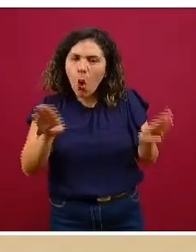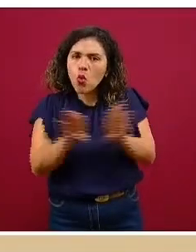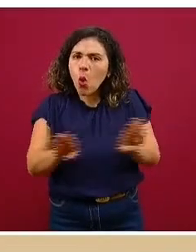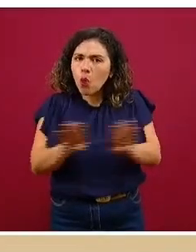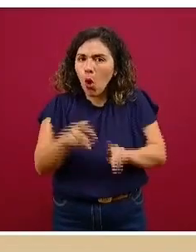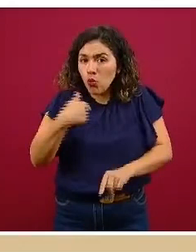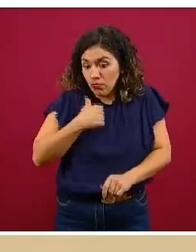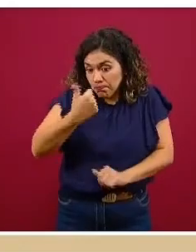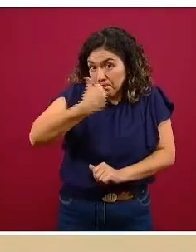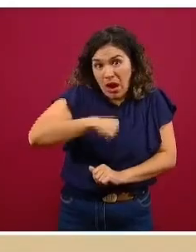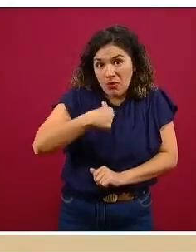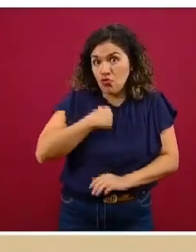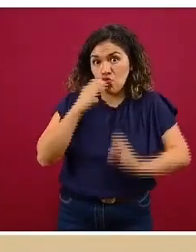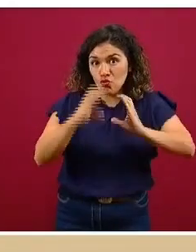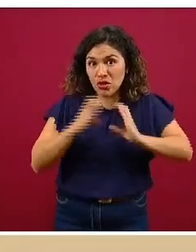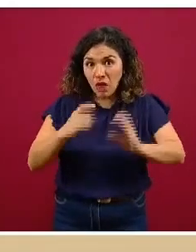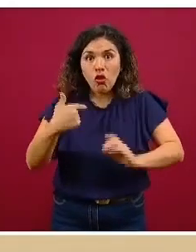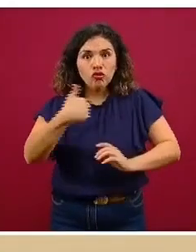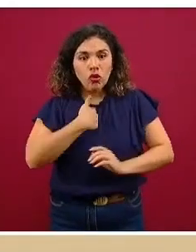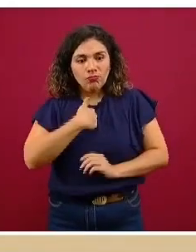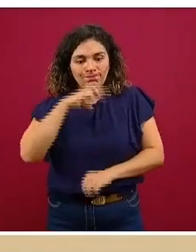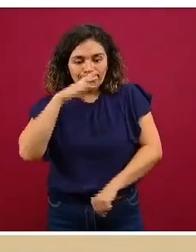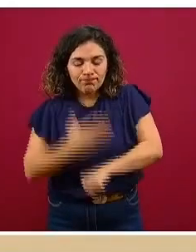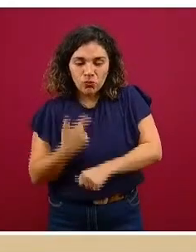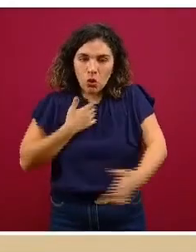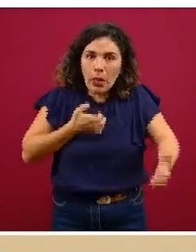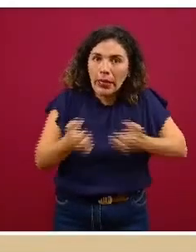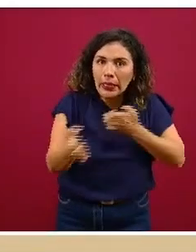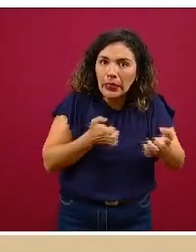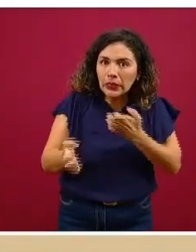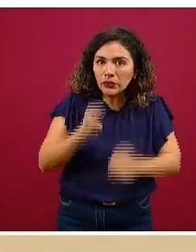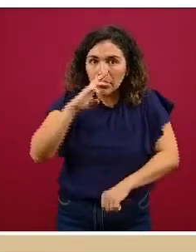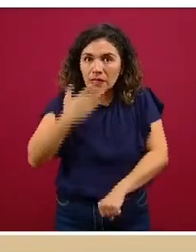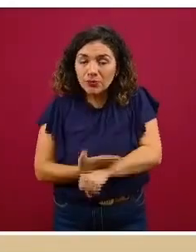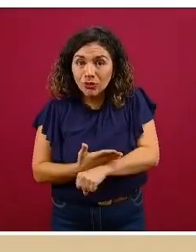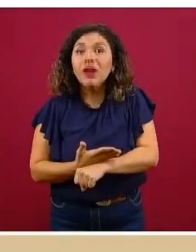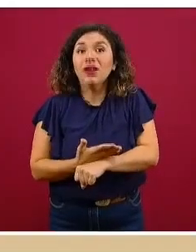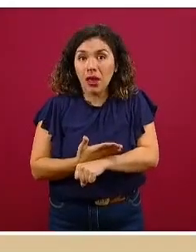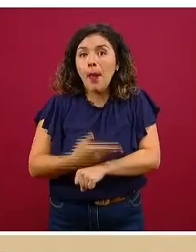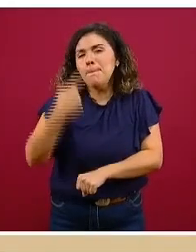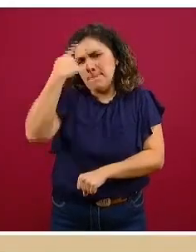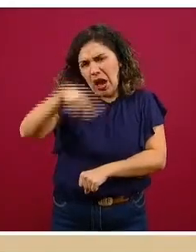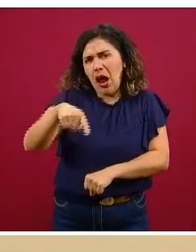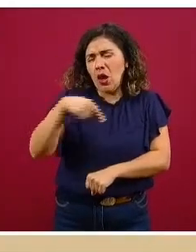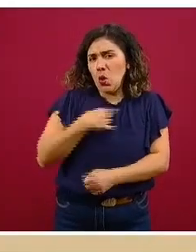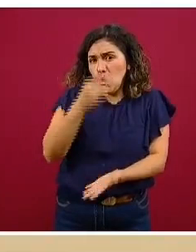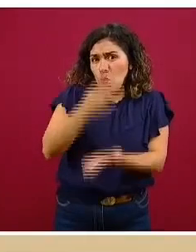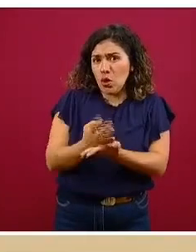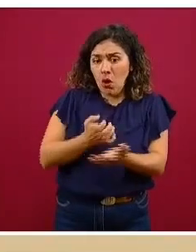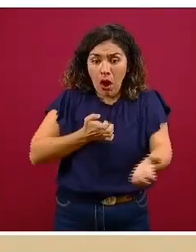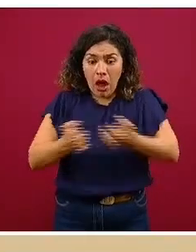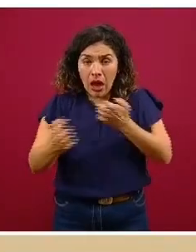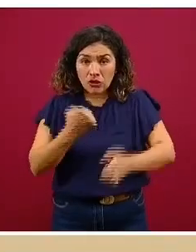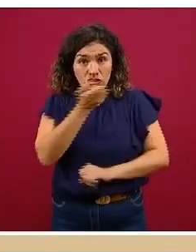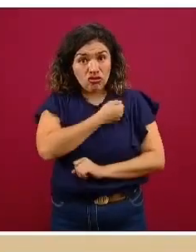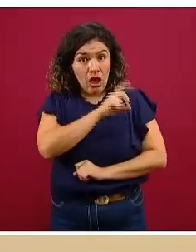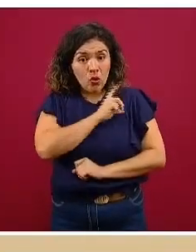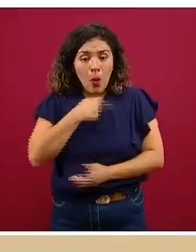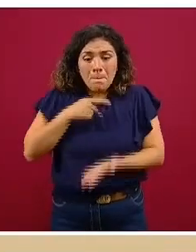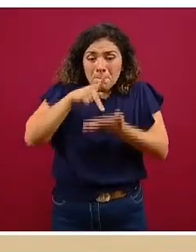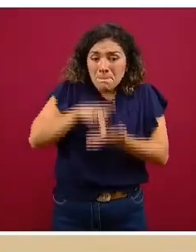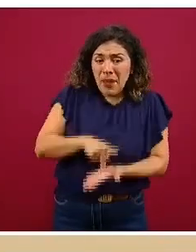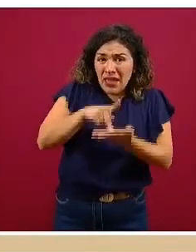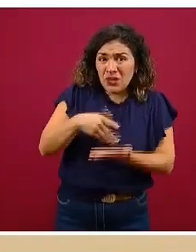alimentar, el ejercitarse continuamente, el ejercicio no nada más es por un aspecto de salud en cuanto a nuestro